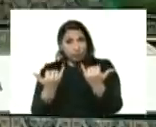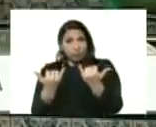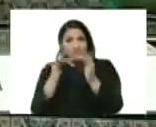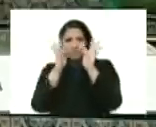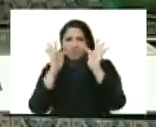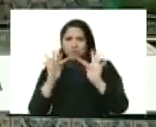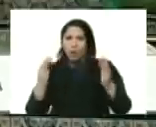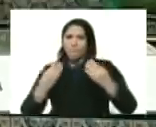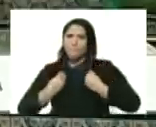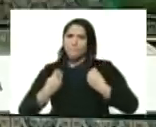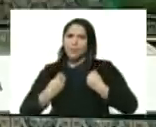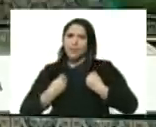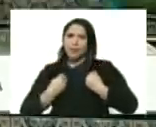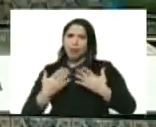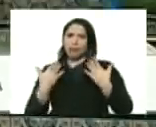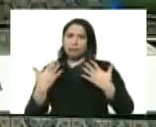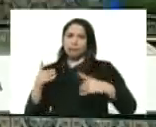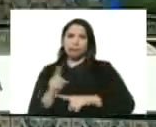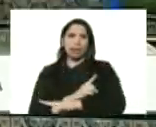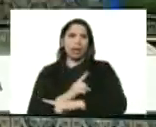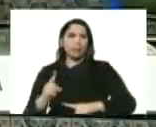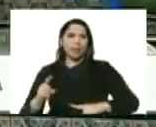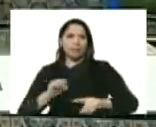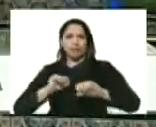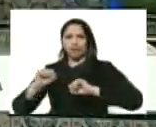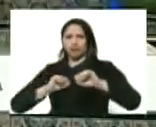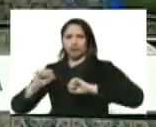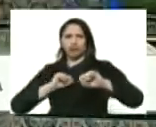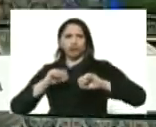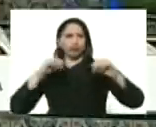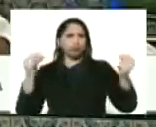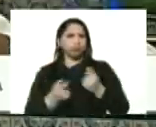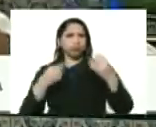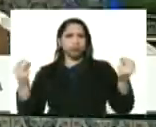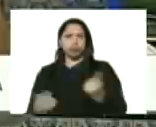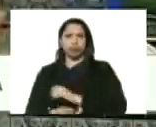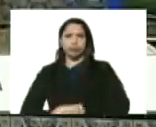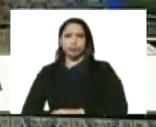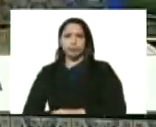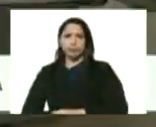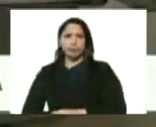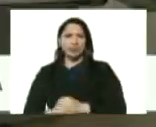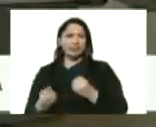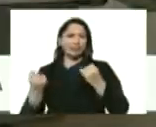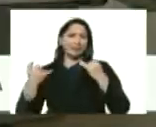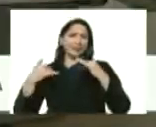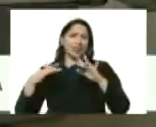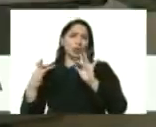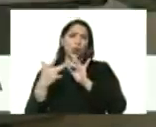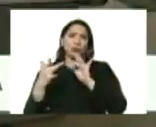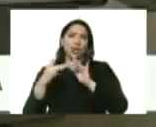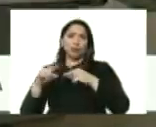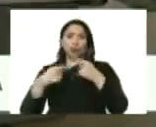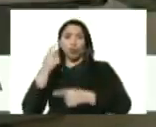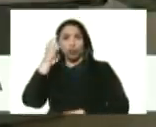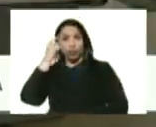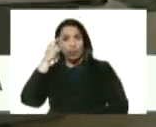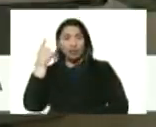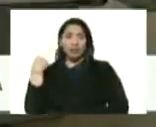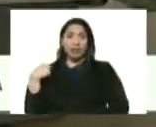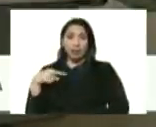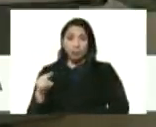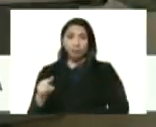forma de vida acelerada dinámica proactiva de miles de contactos diarios que tenemos